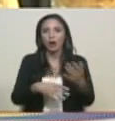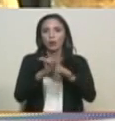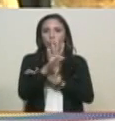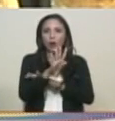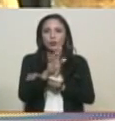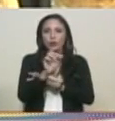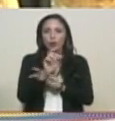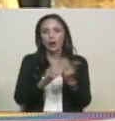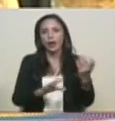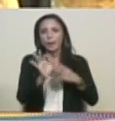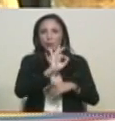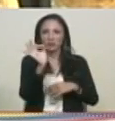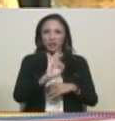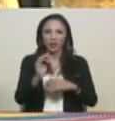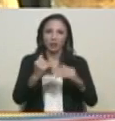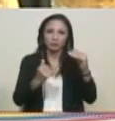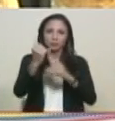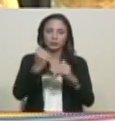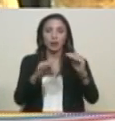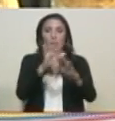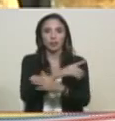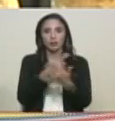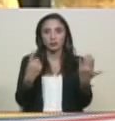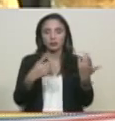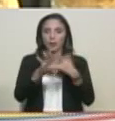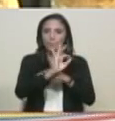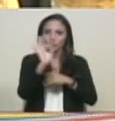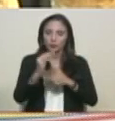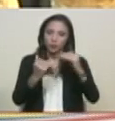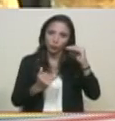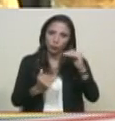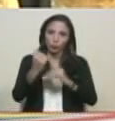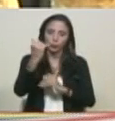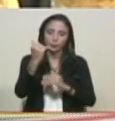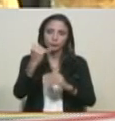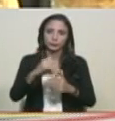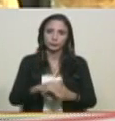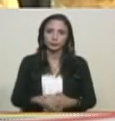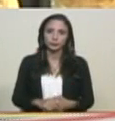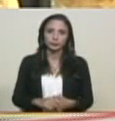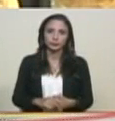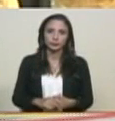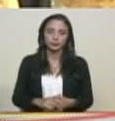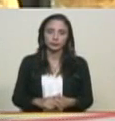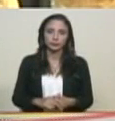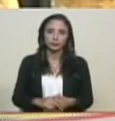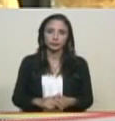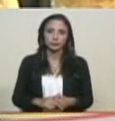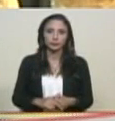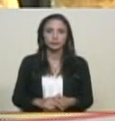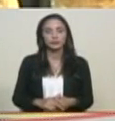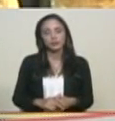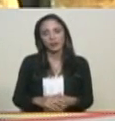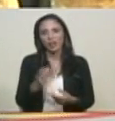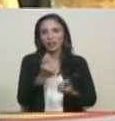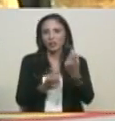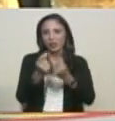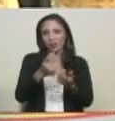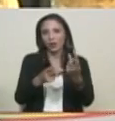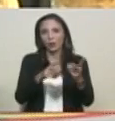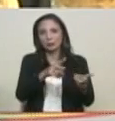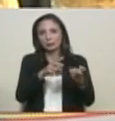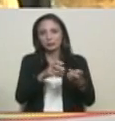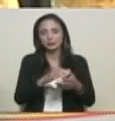puntos porcentuales, al 16% de todos los bienes suntuarios,